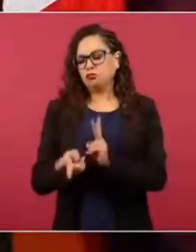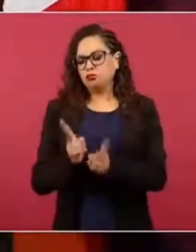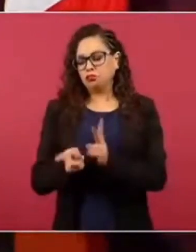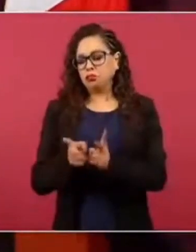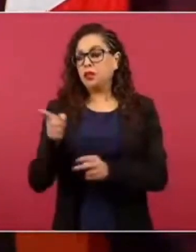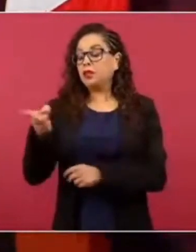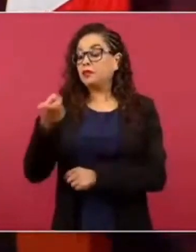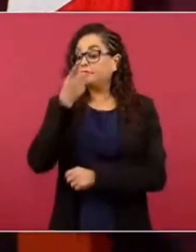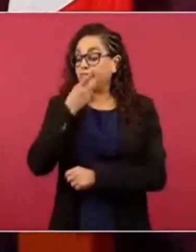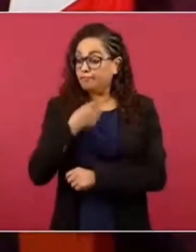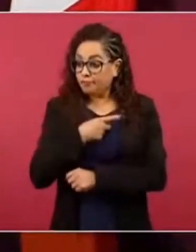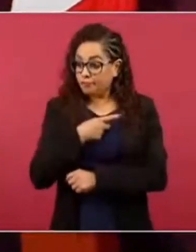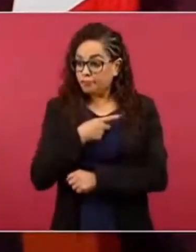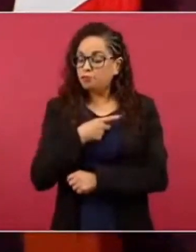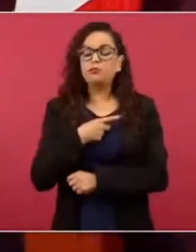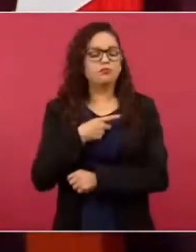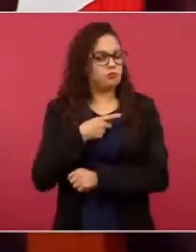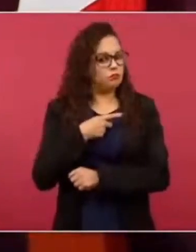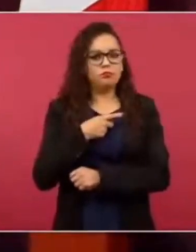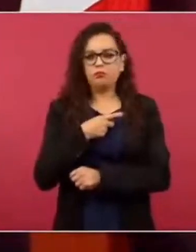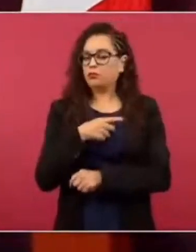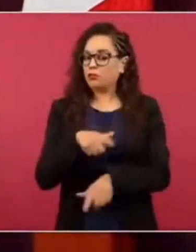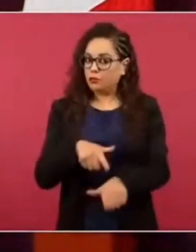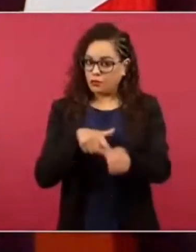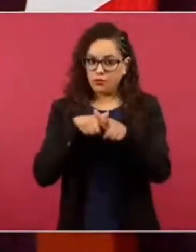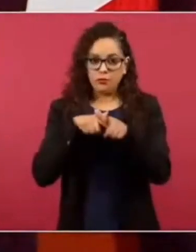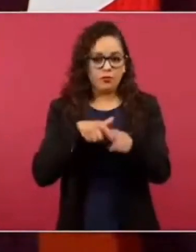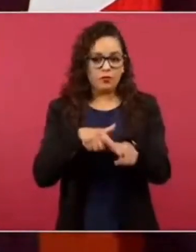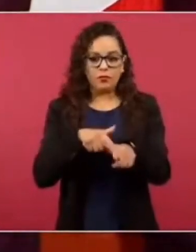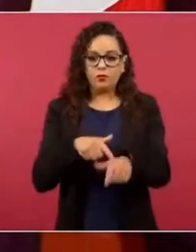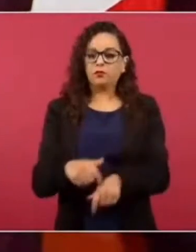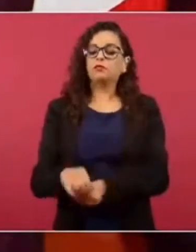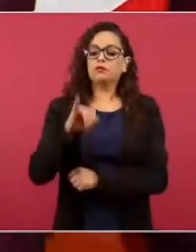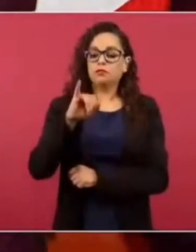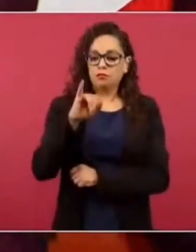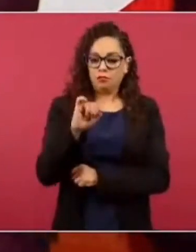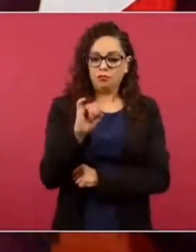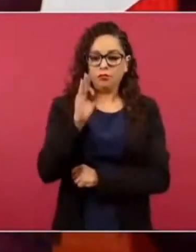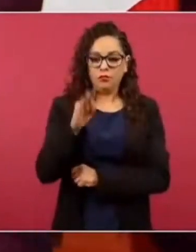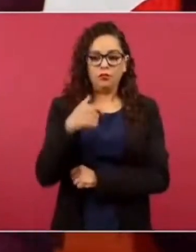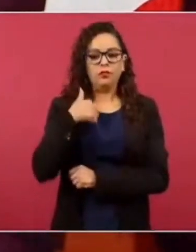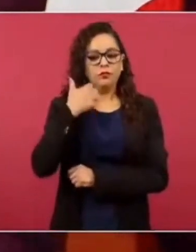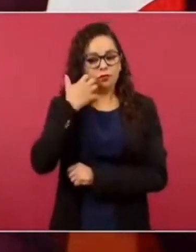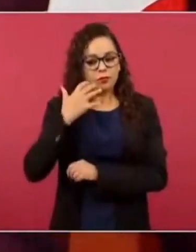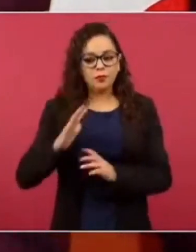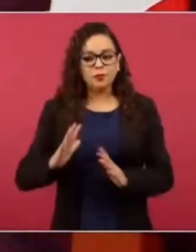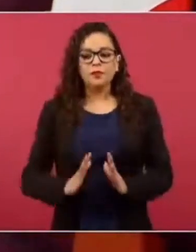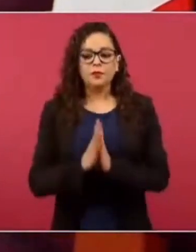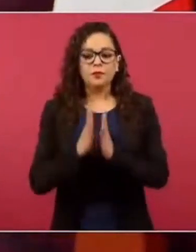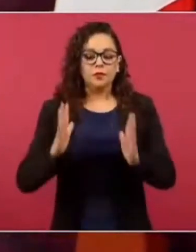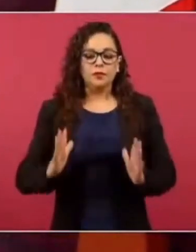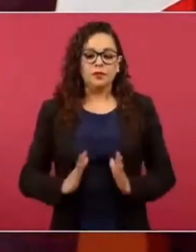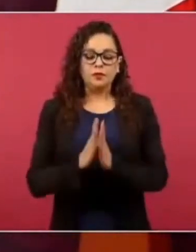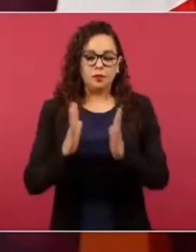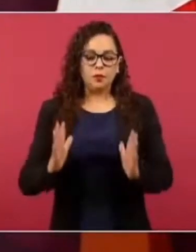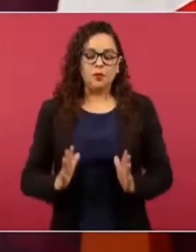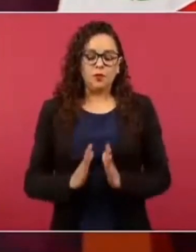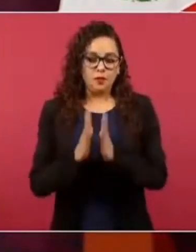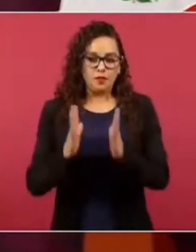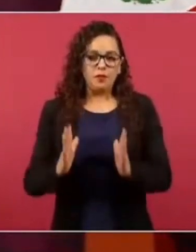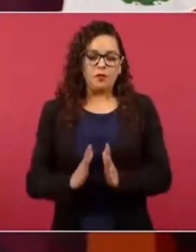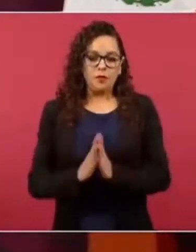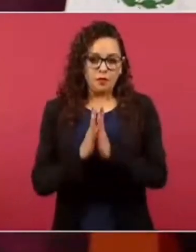en lo mismo, que él tenía